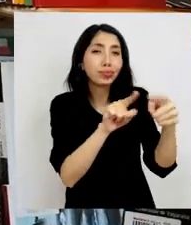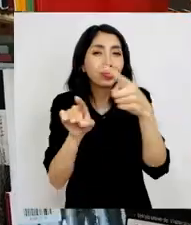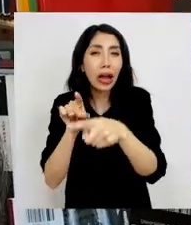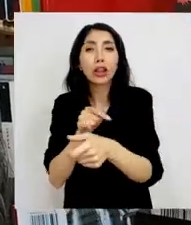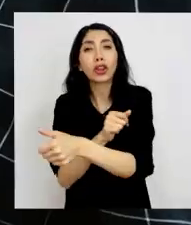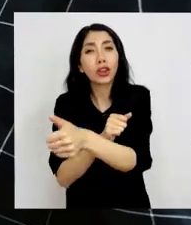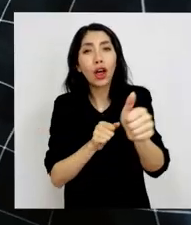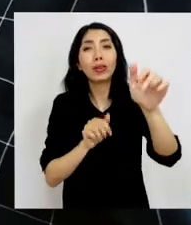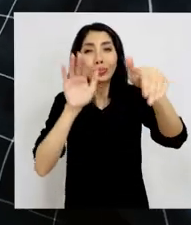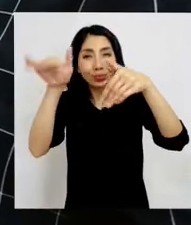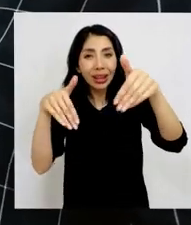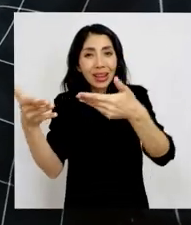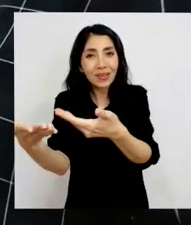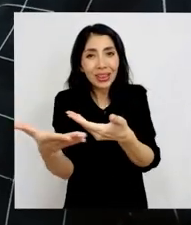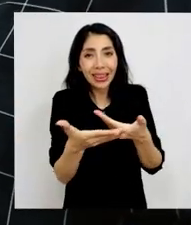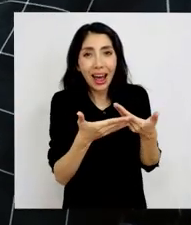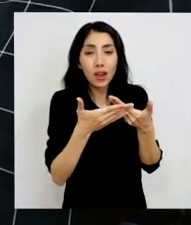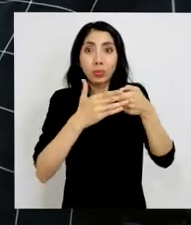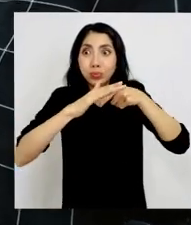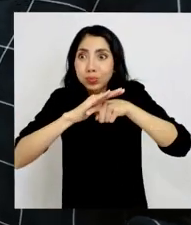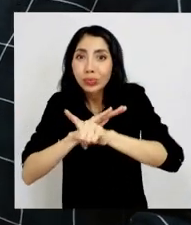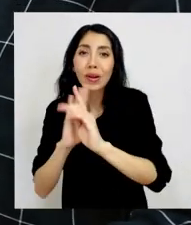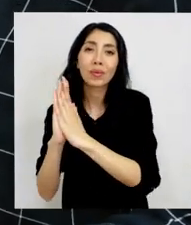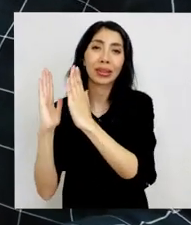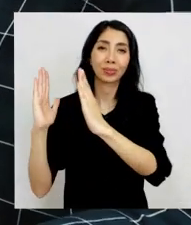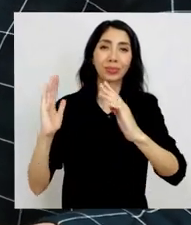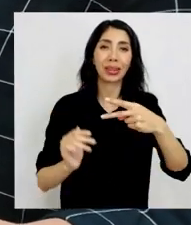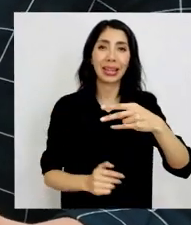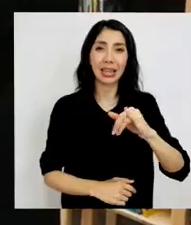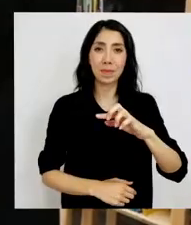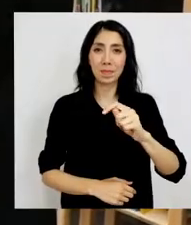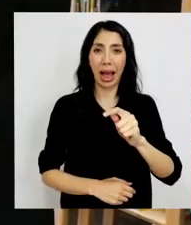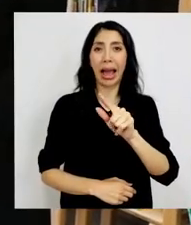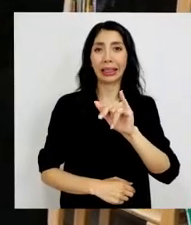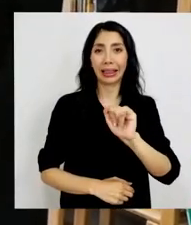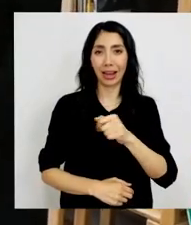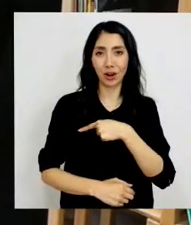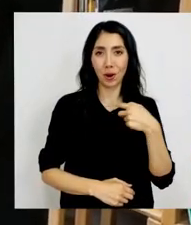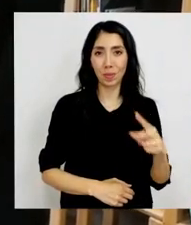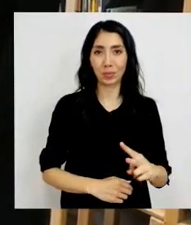los dejo invitados a visitar a la Mediateca y Hipatia.